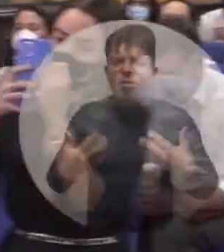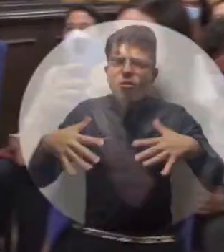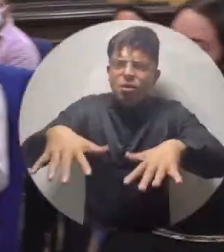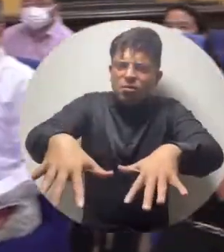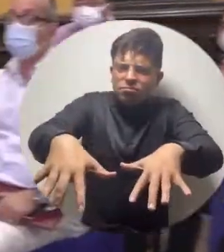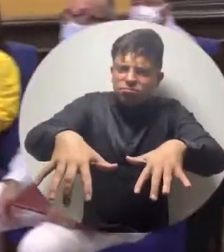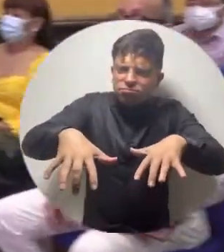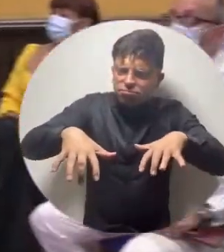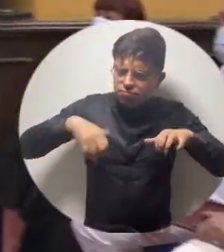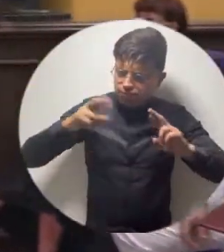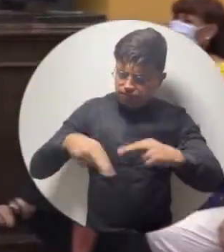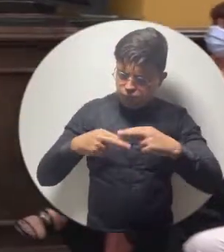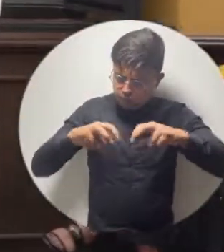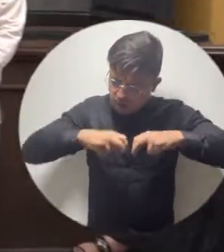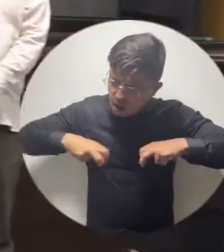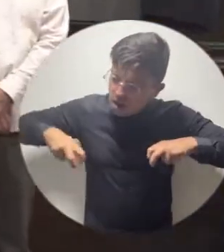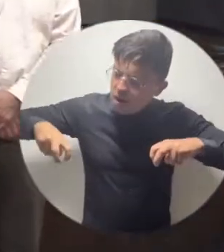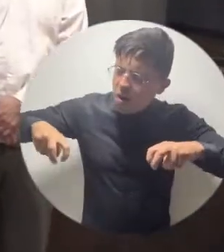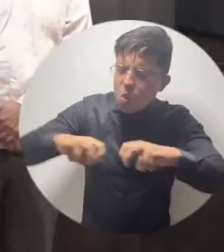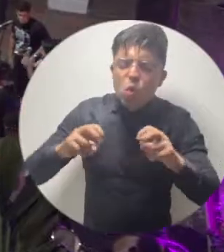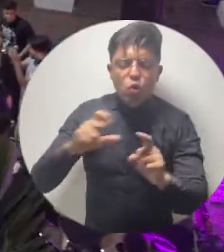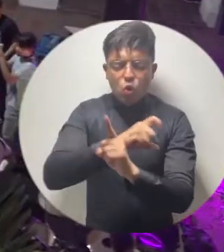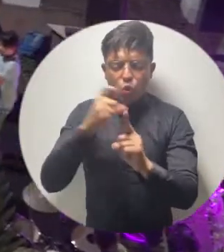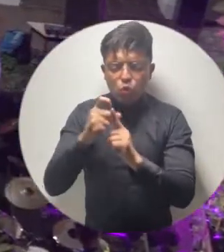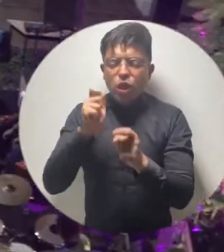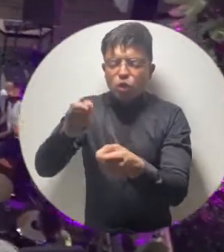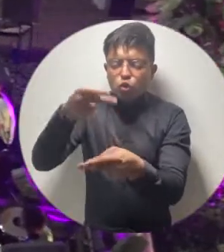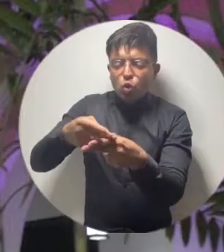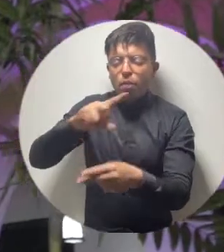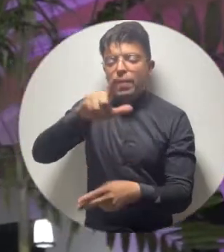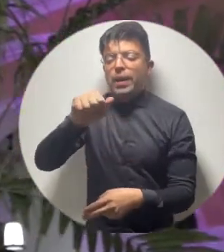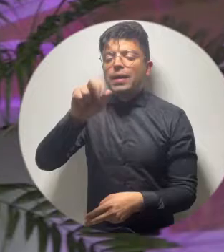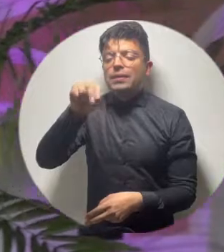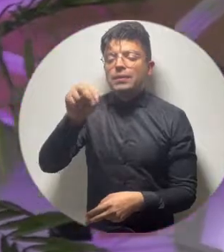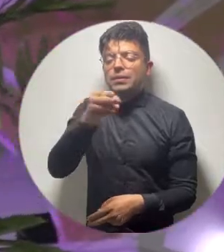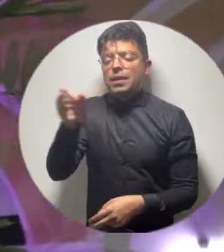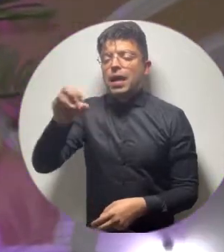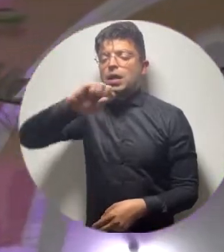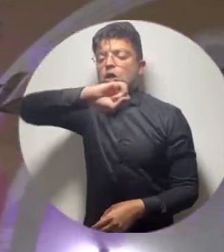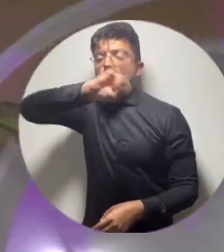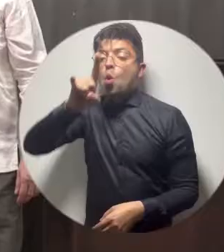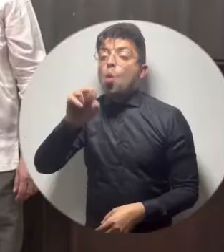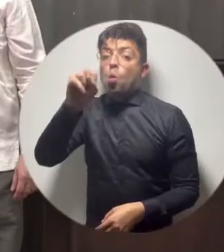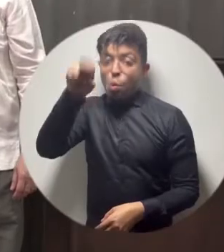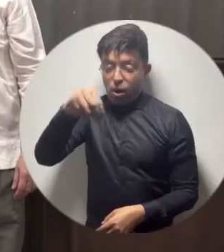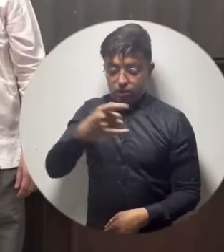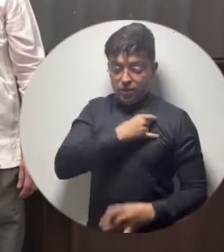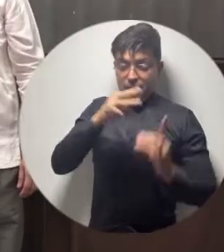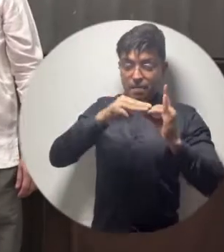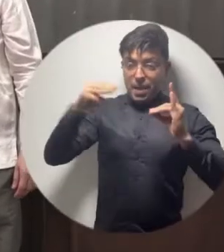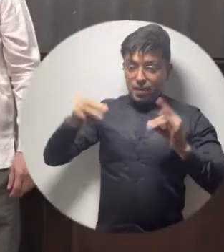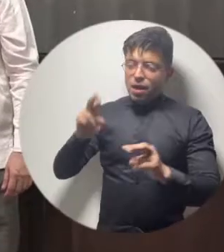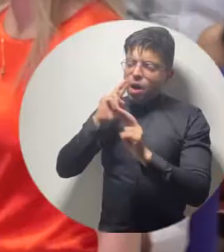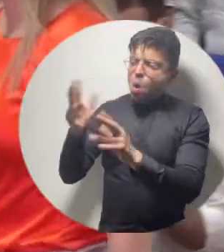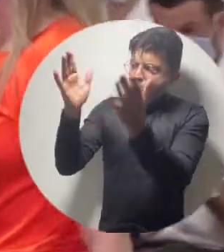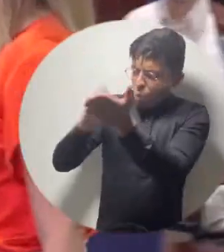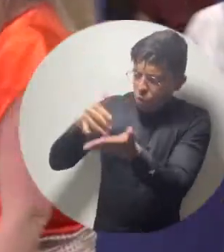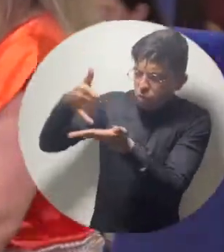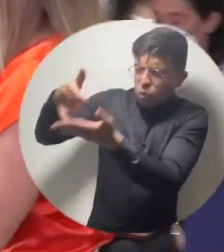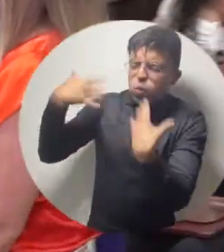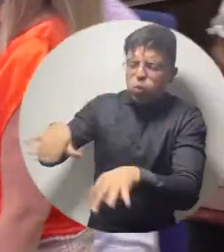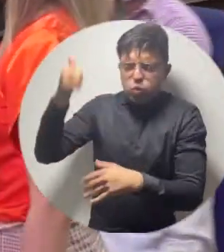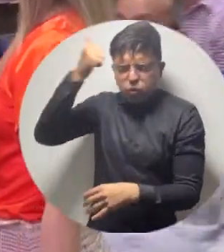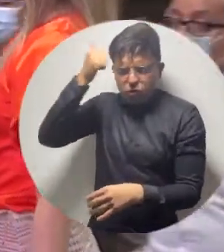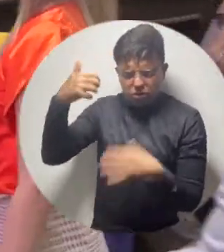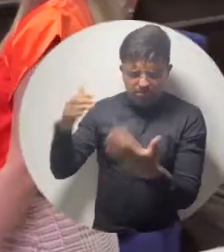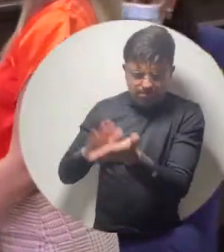En una emotiva ceremonia realizada en el Centro Cultural Claustro San Juan de Pomuceno, la Universidad del Magdalena rindió homenaje a sus docentes con la entrega de